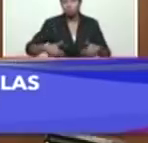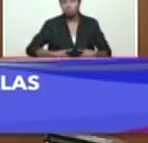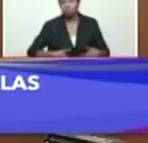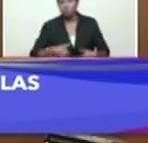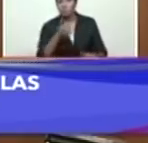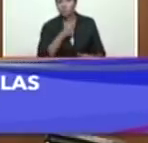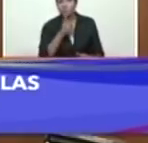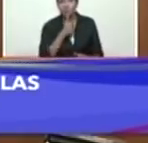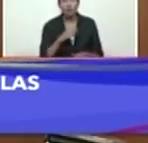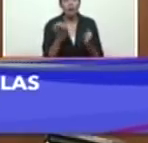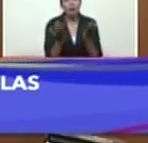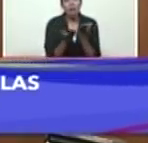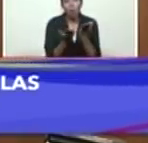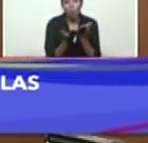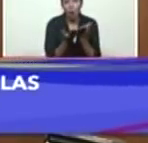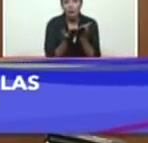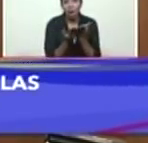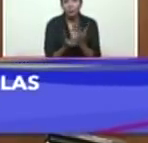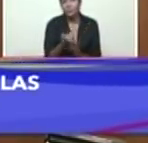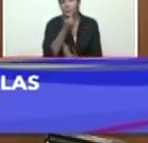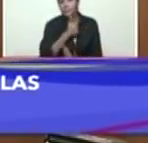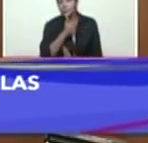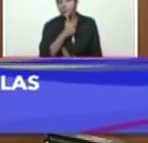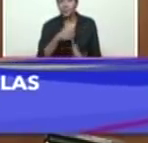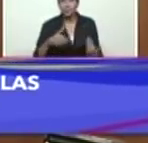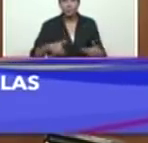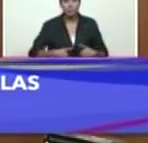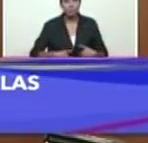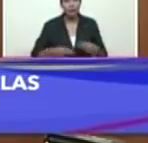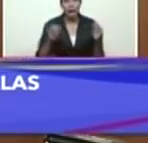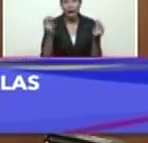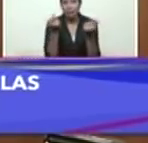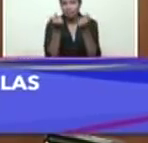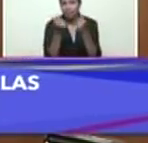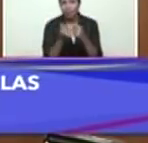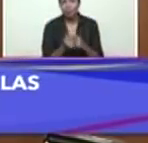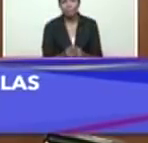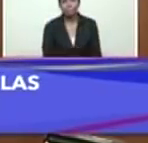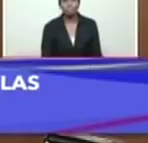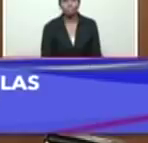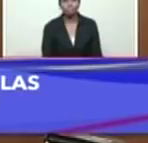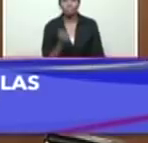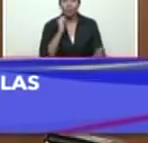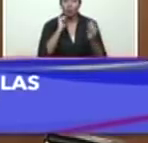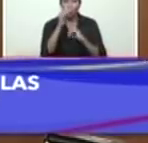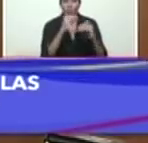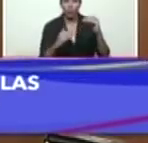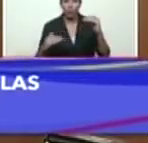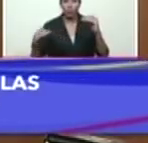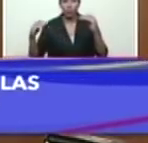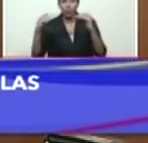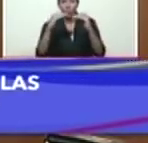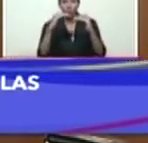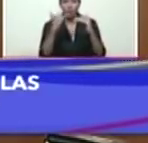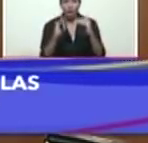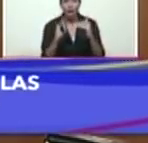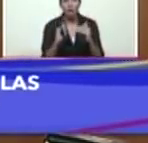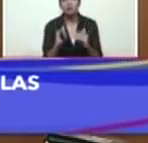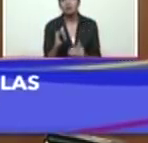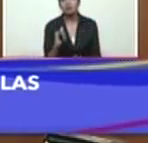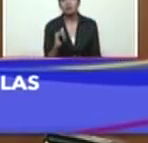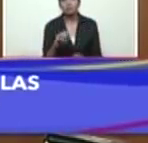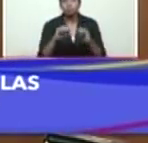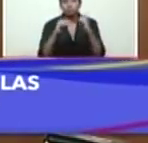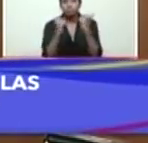escuela, educación, en resistencia activa para lograr la estabilidad con las aulas